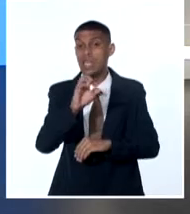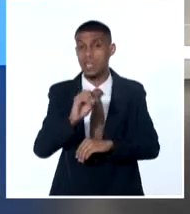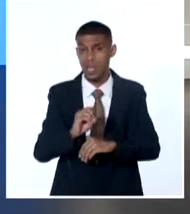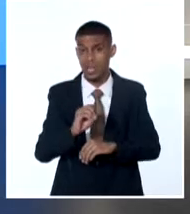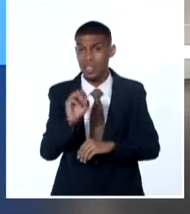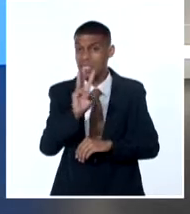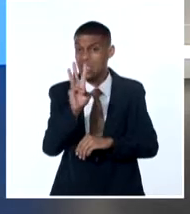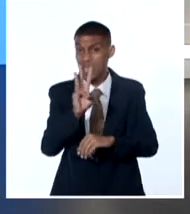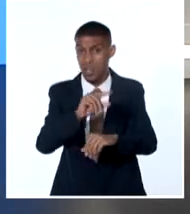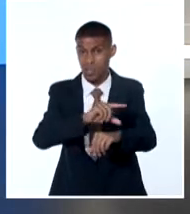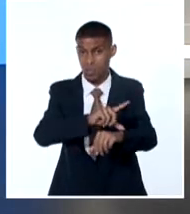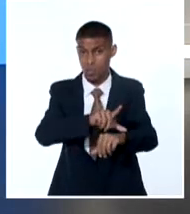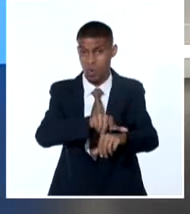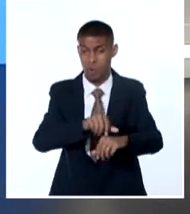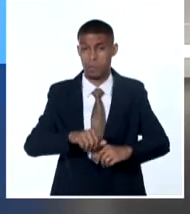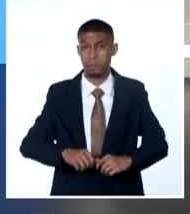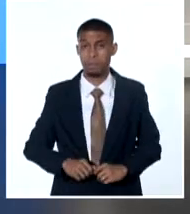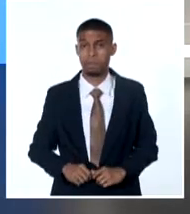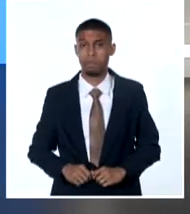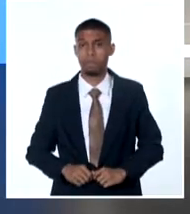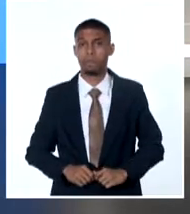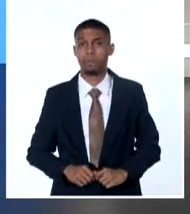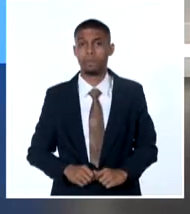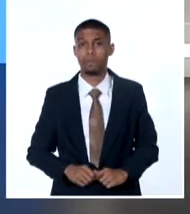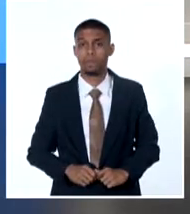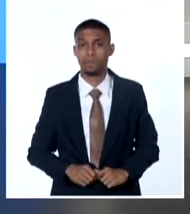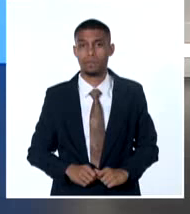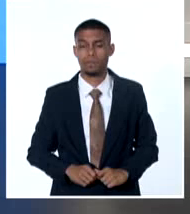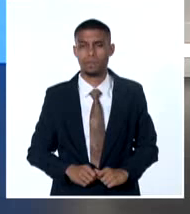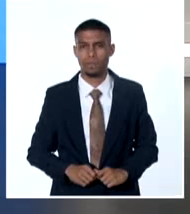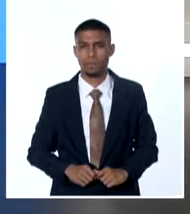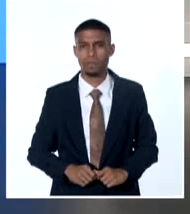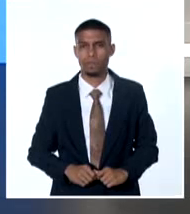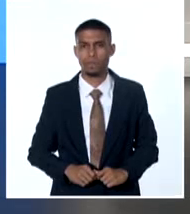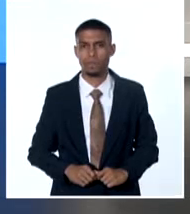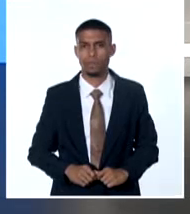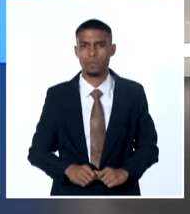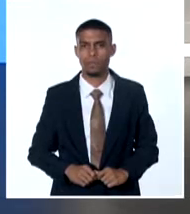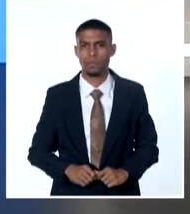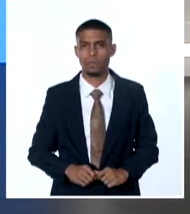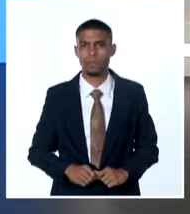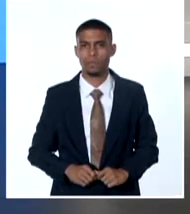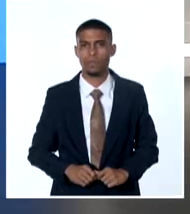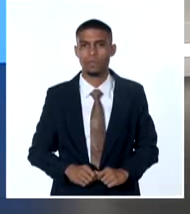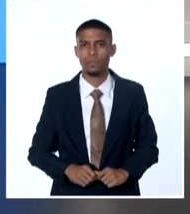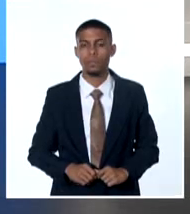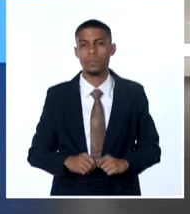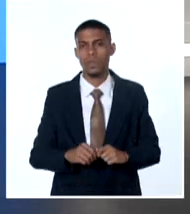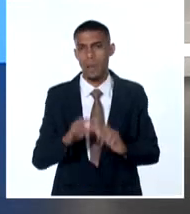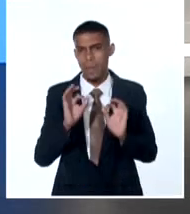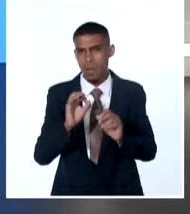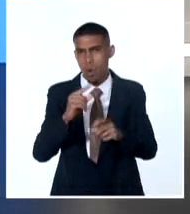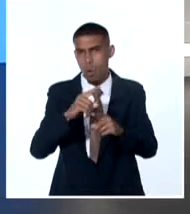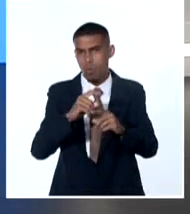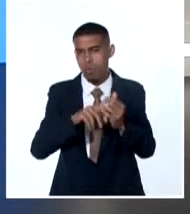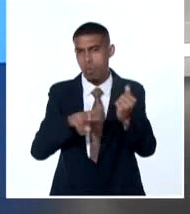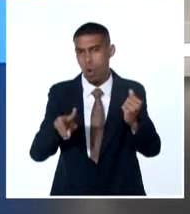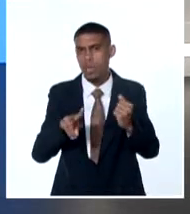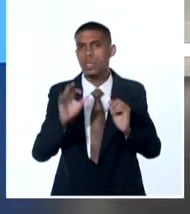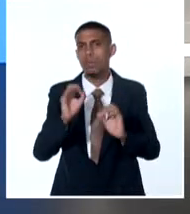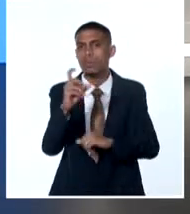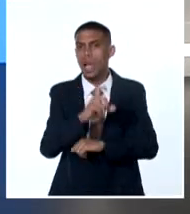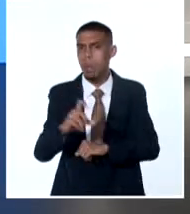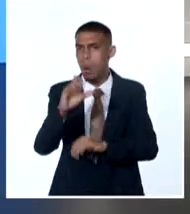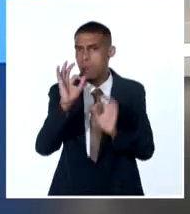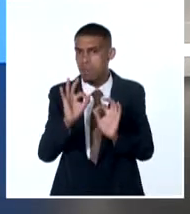horas en este caso fue en Gran Piedra en la provincia de Santiago de Cuba, es decir, en Nuevitas, en el norte de la provincia de Camagüey.